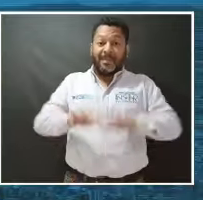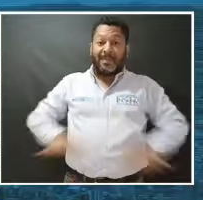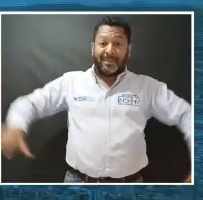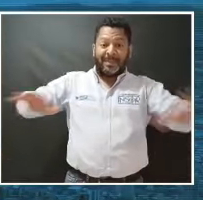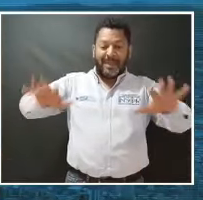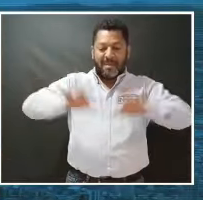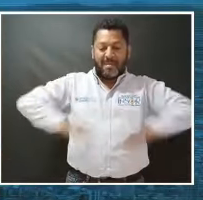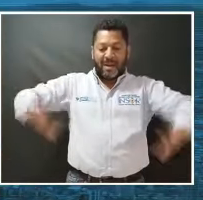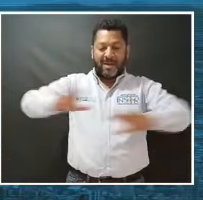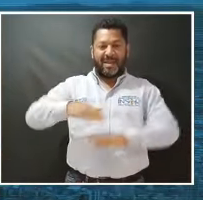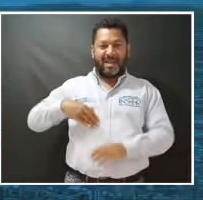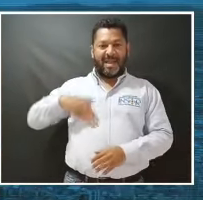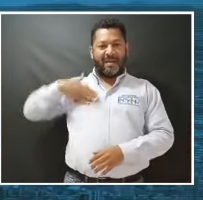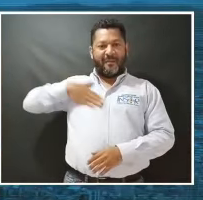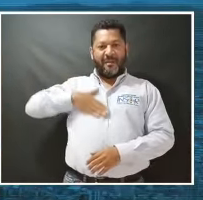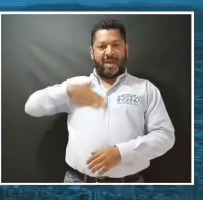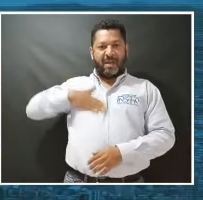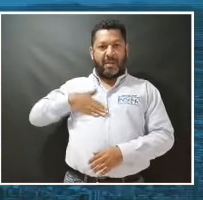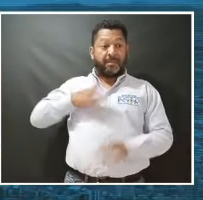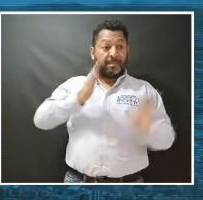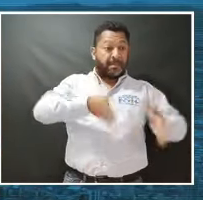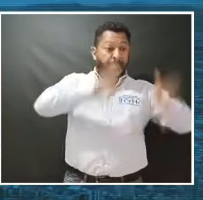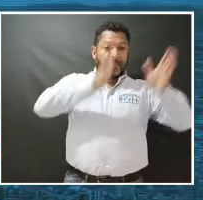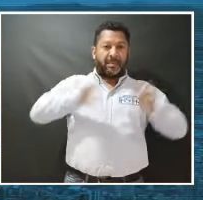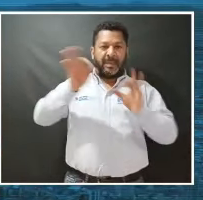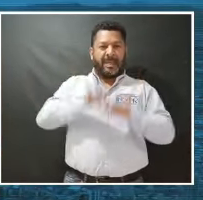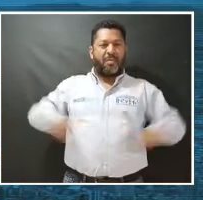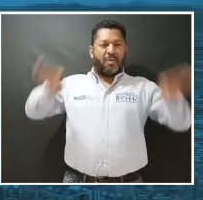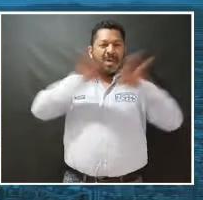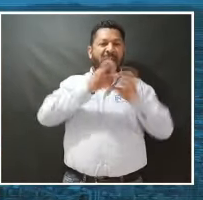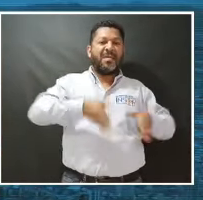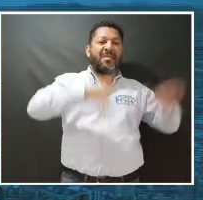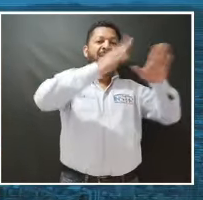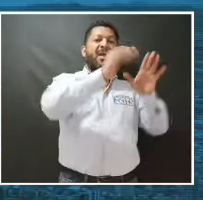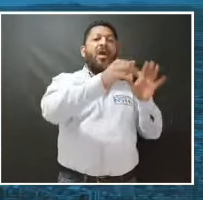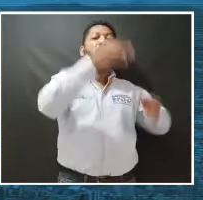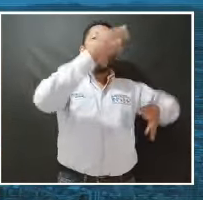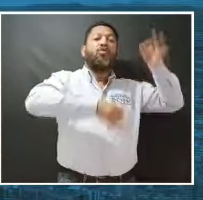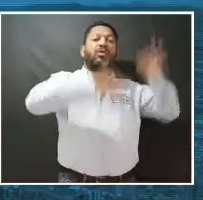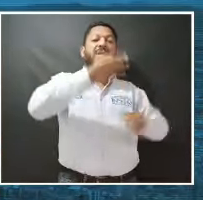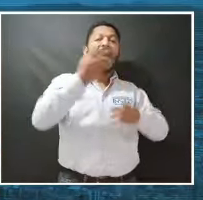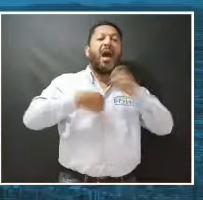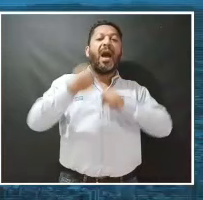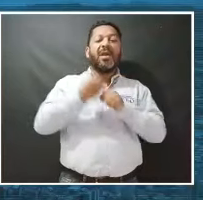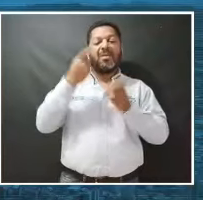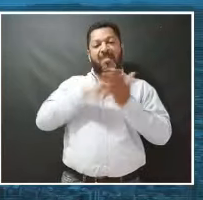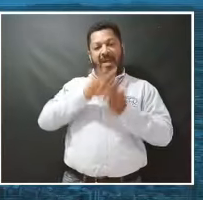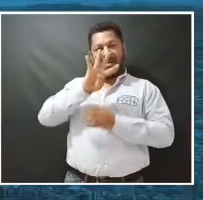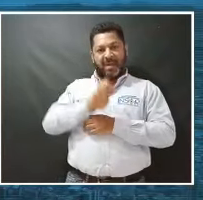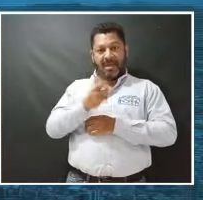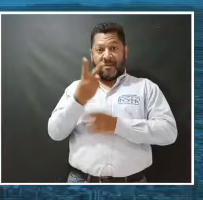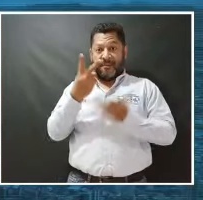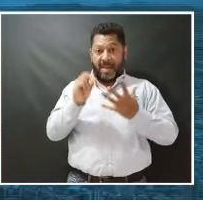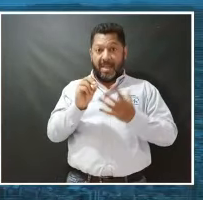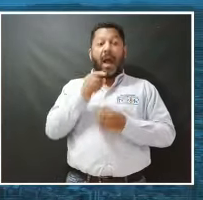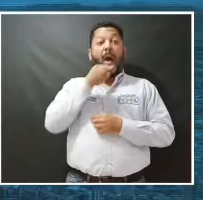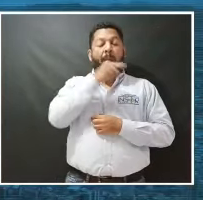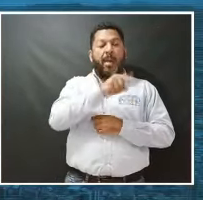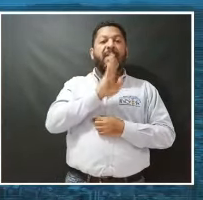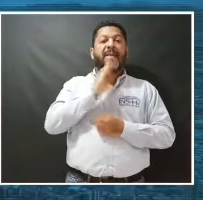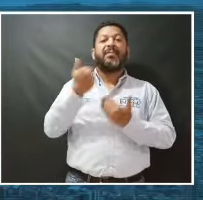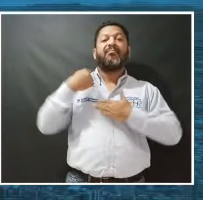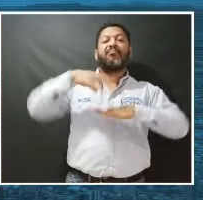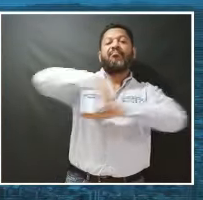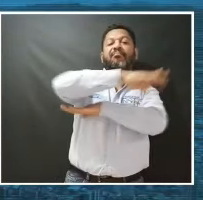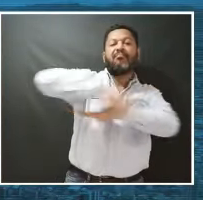Los encontramos hoy en la Plaza de Bolívar. Hoy voy a referirme a dos edificaciones muy importantes. El Palacio de Justicia, cuya construcción inició a